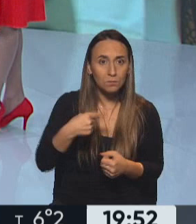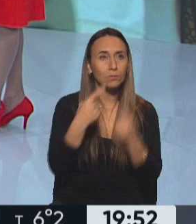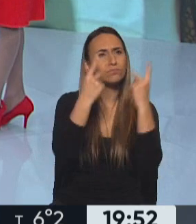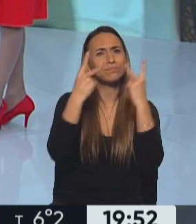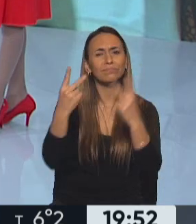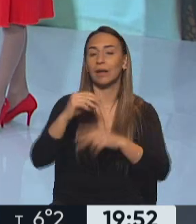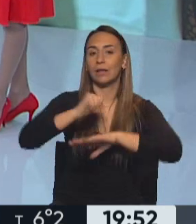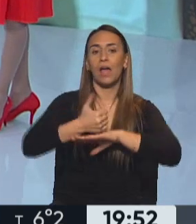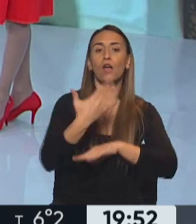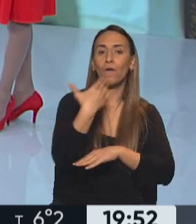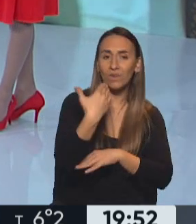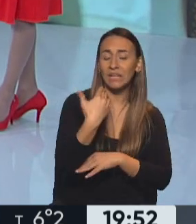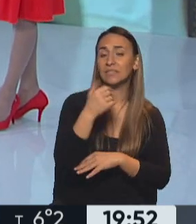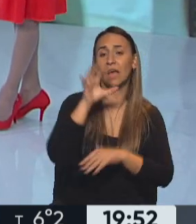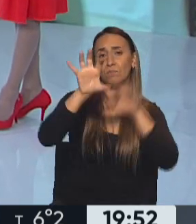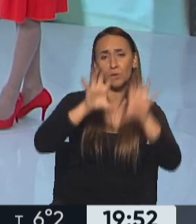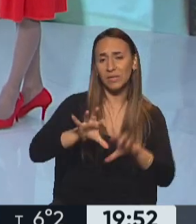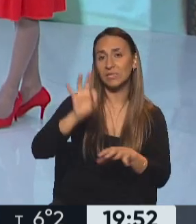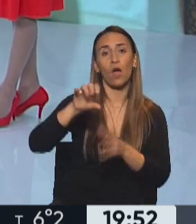conferencias, al interior o al exterior.